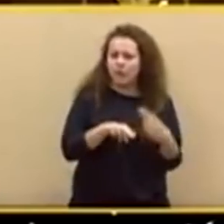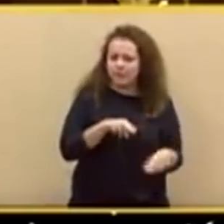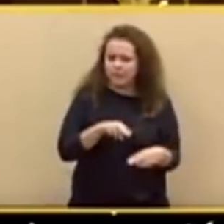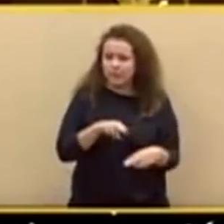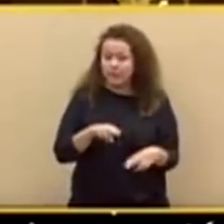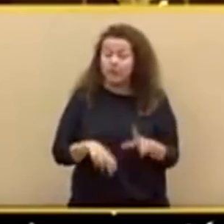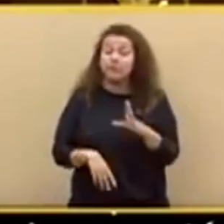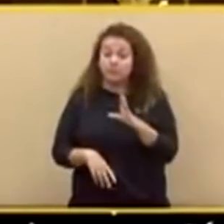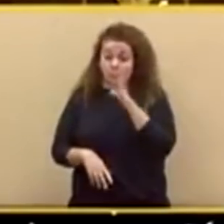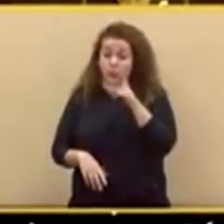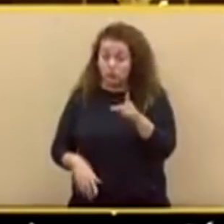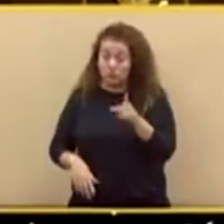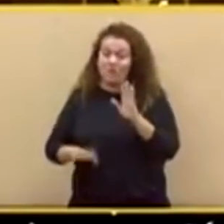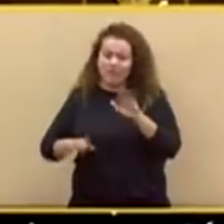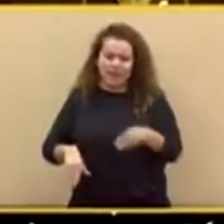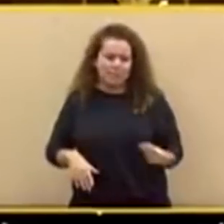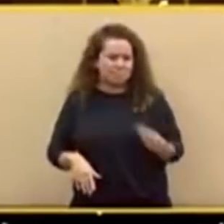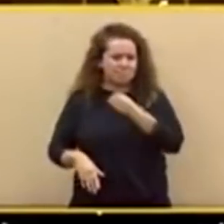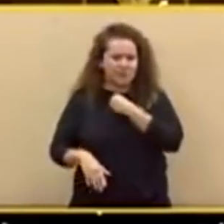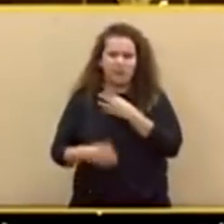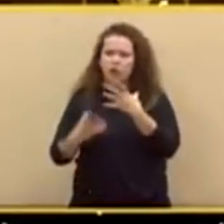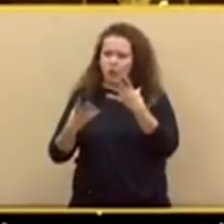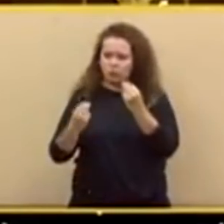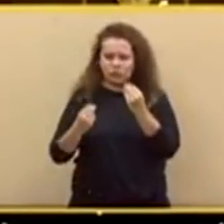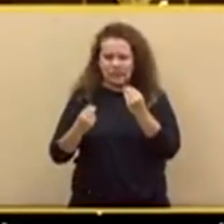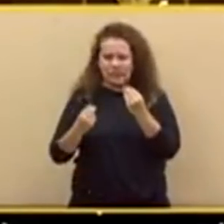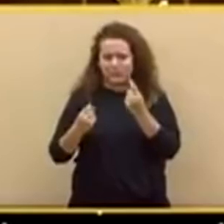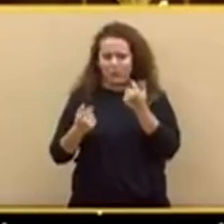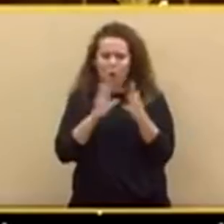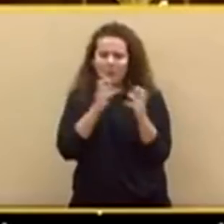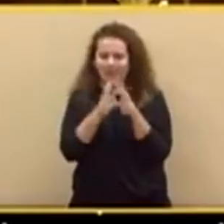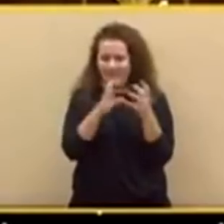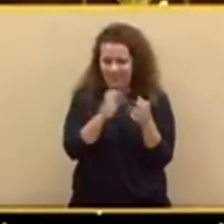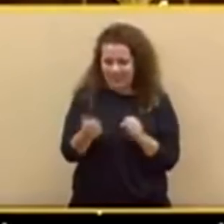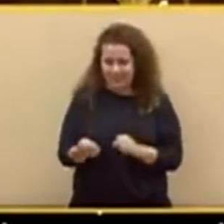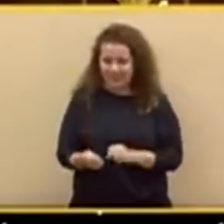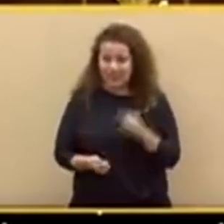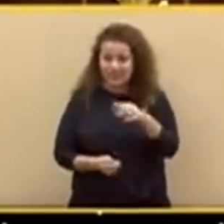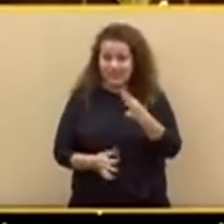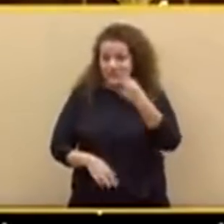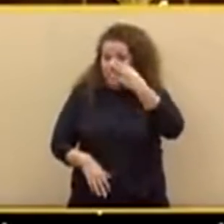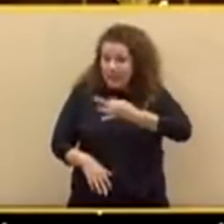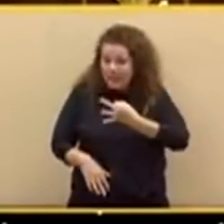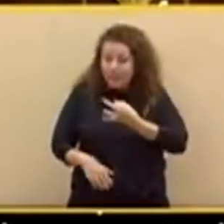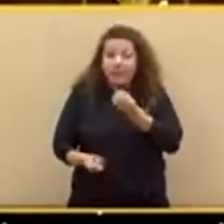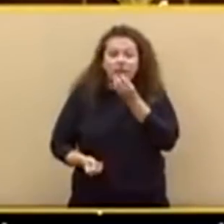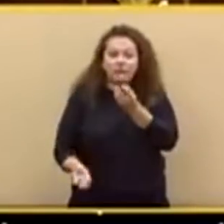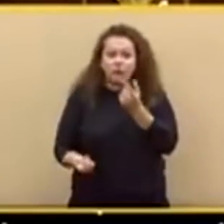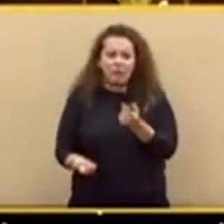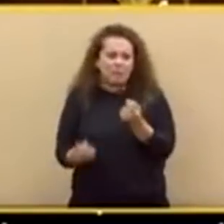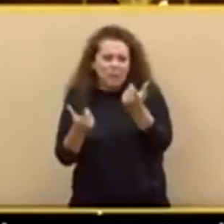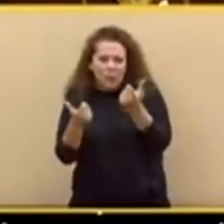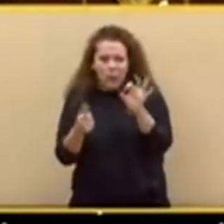contado con lamentables y tristes complicidades. Esta es una realidad de la que se informa poco o nada a los españoles,